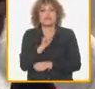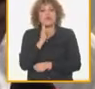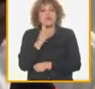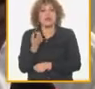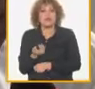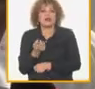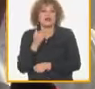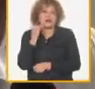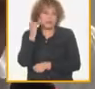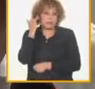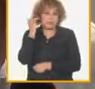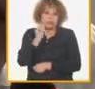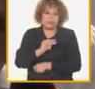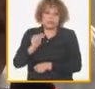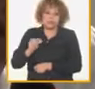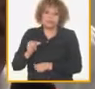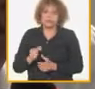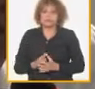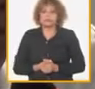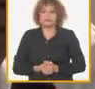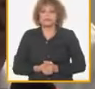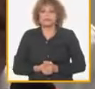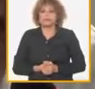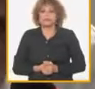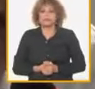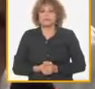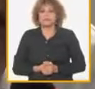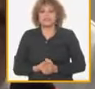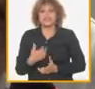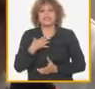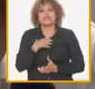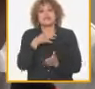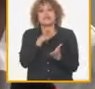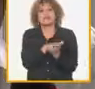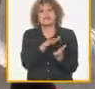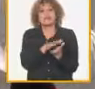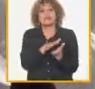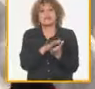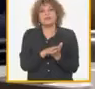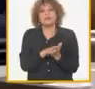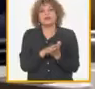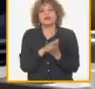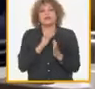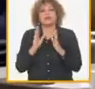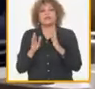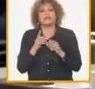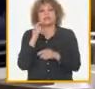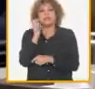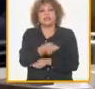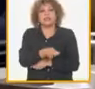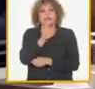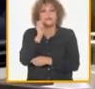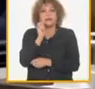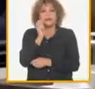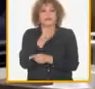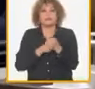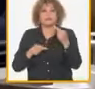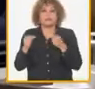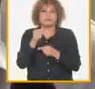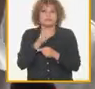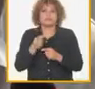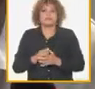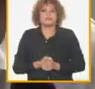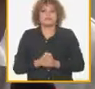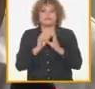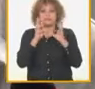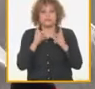de poder hacer las cosas tenemos muchas reservas en la actividad pesquera específicamente en la acuicultura con resultados que